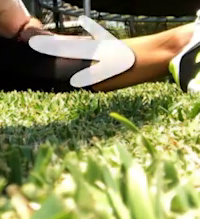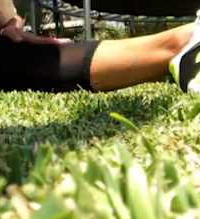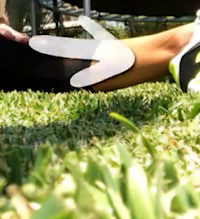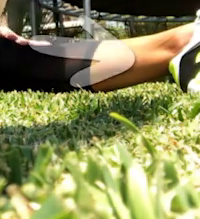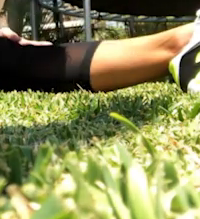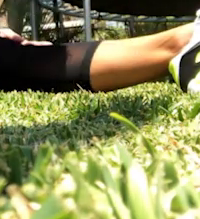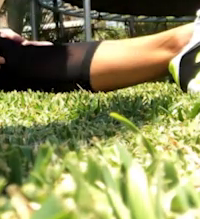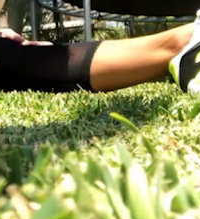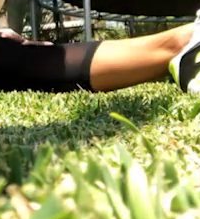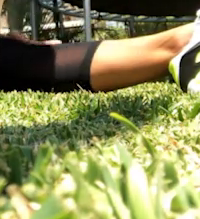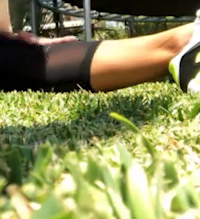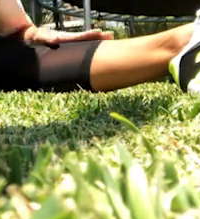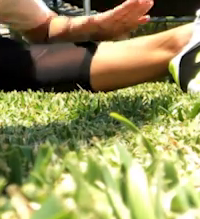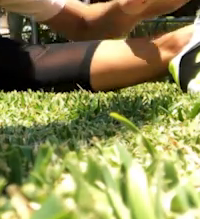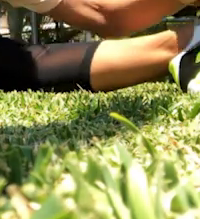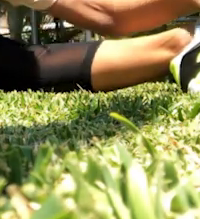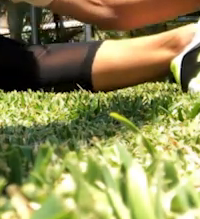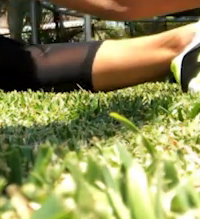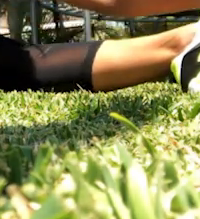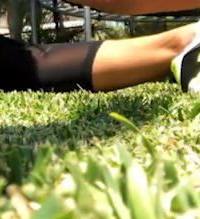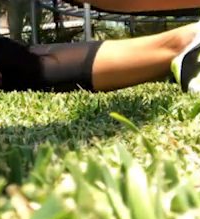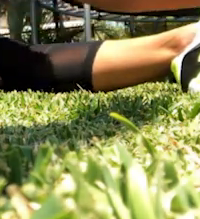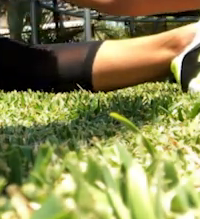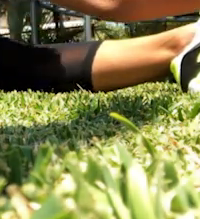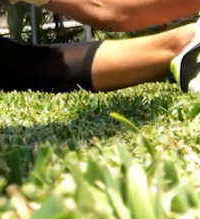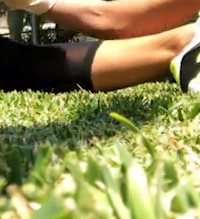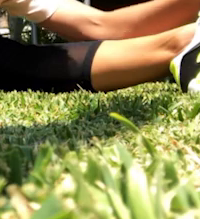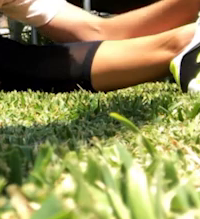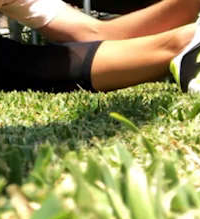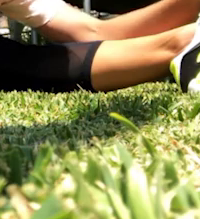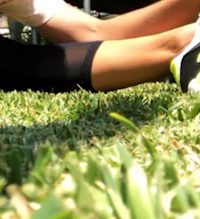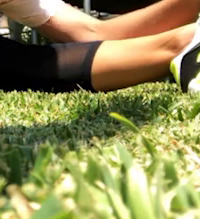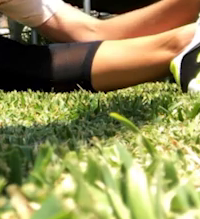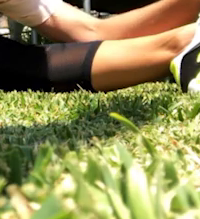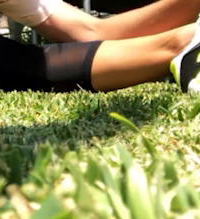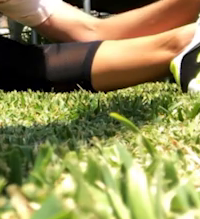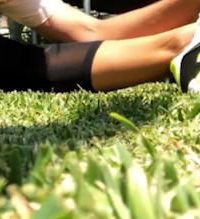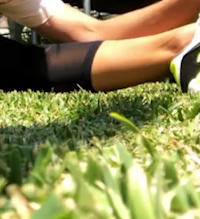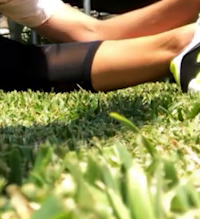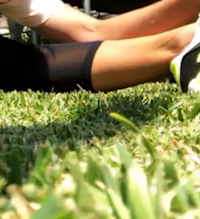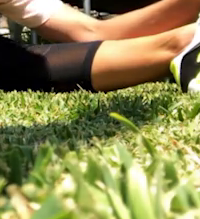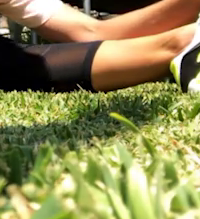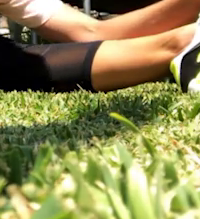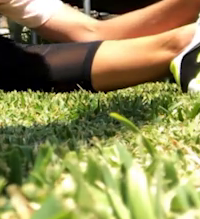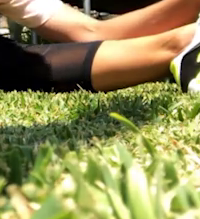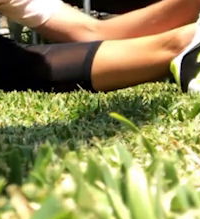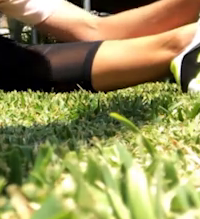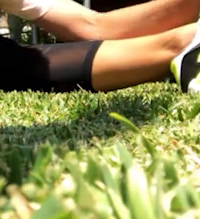Igualmente, sientan como toda esta parte se va estirando atrás de la rodilla.